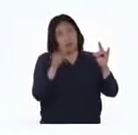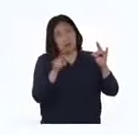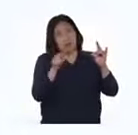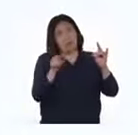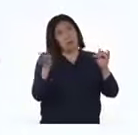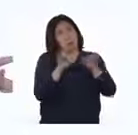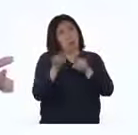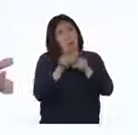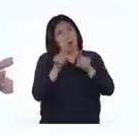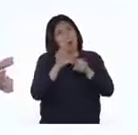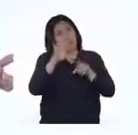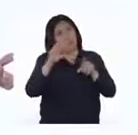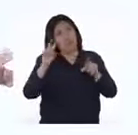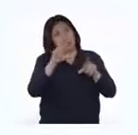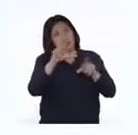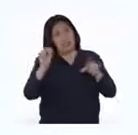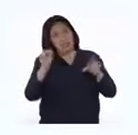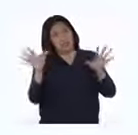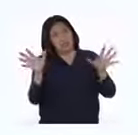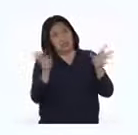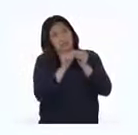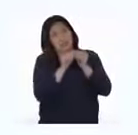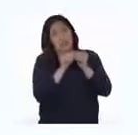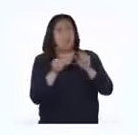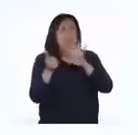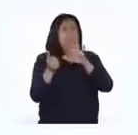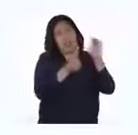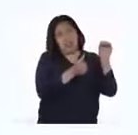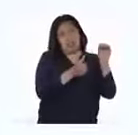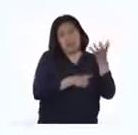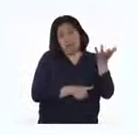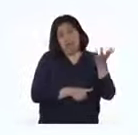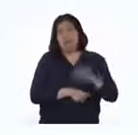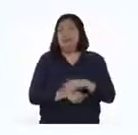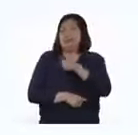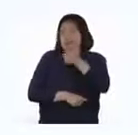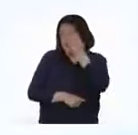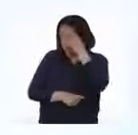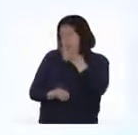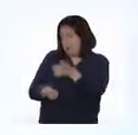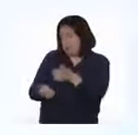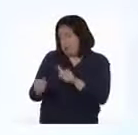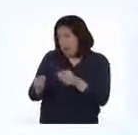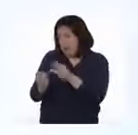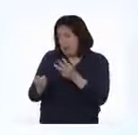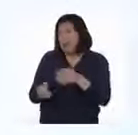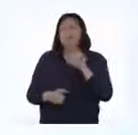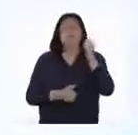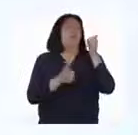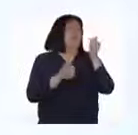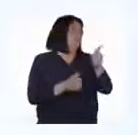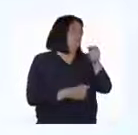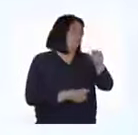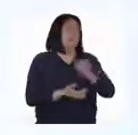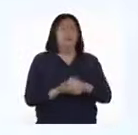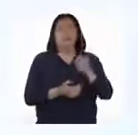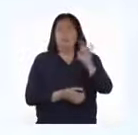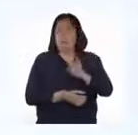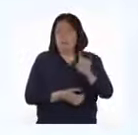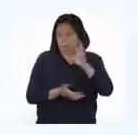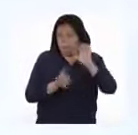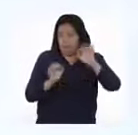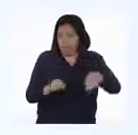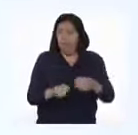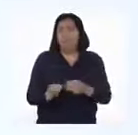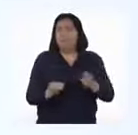otra mitad hay otras 300. Y en total habría 600 vicuñas. ¿Qué tal mi estrategia? ¡Qué genial! Acabas de hacer uso de una